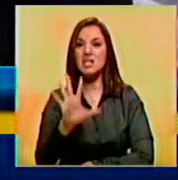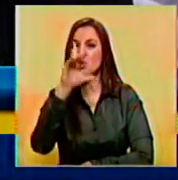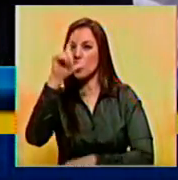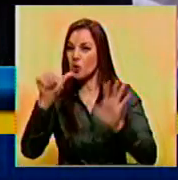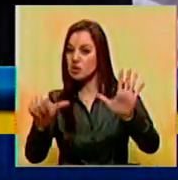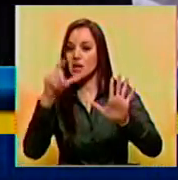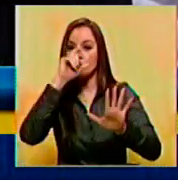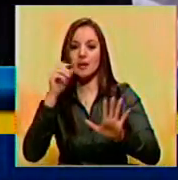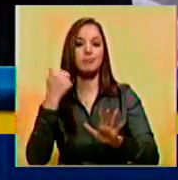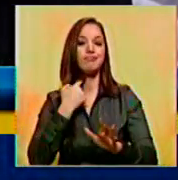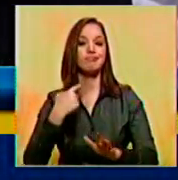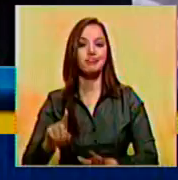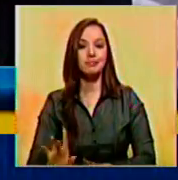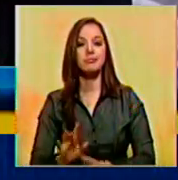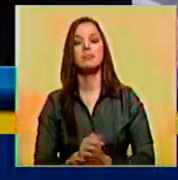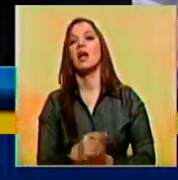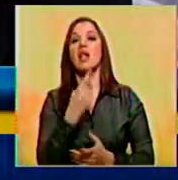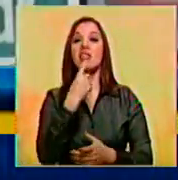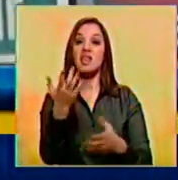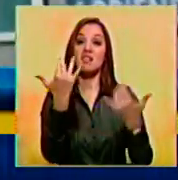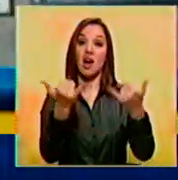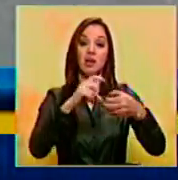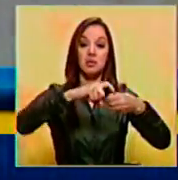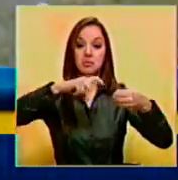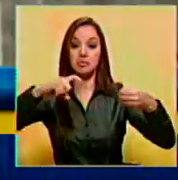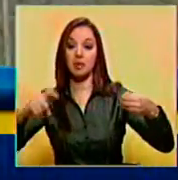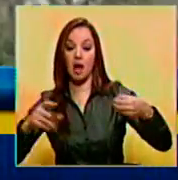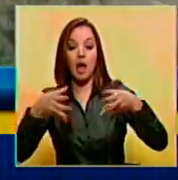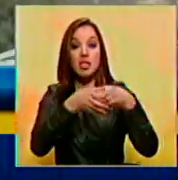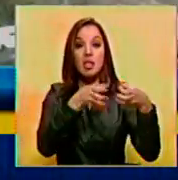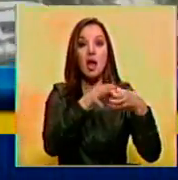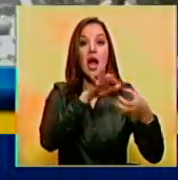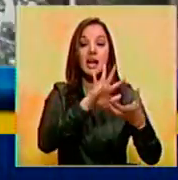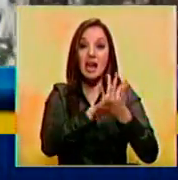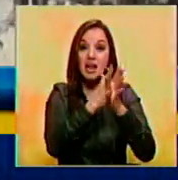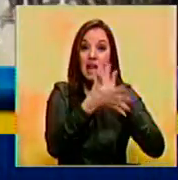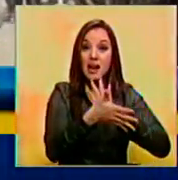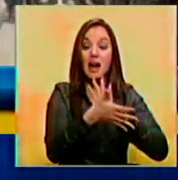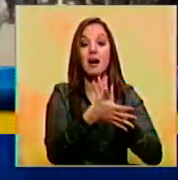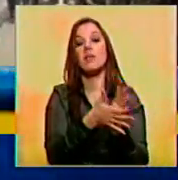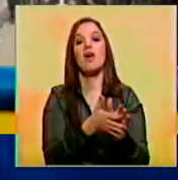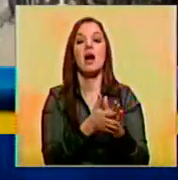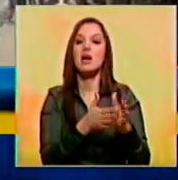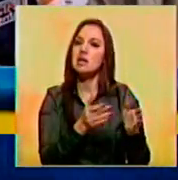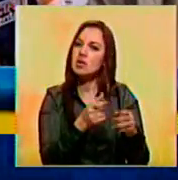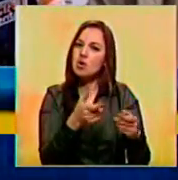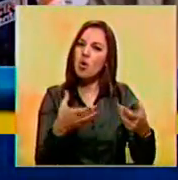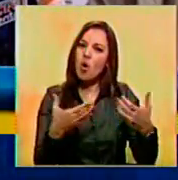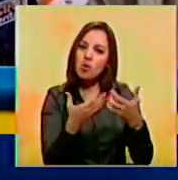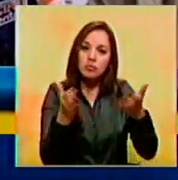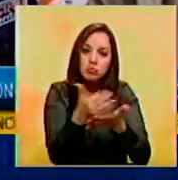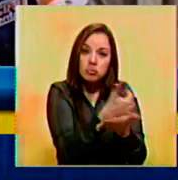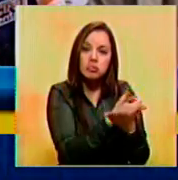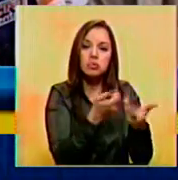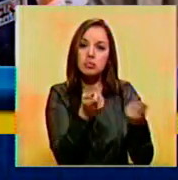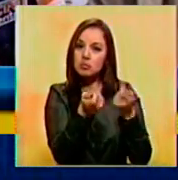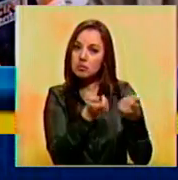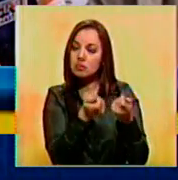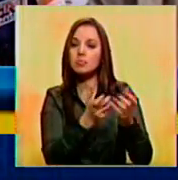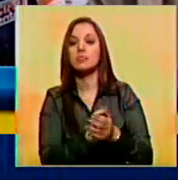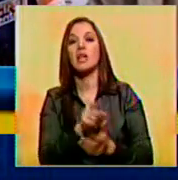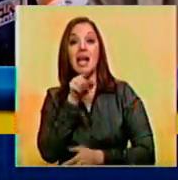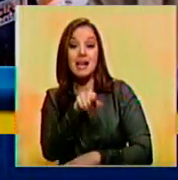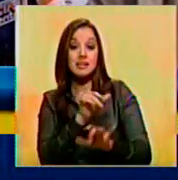Denunciaron haber sido excluidos de la Comisión Regional de la Lucha al Contrabando dirigida por el Gobernador Bielma Mora. Esa misma comisión tiene que